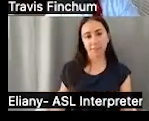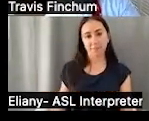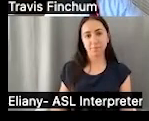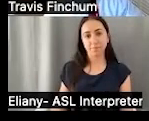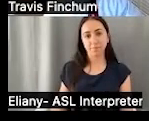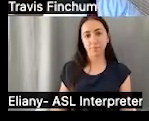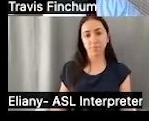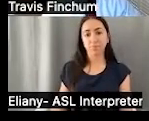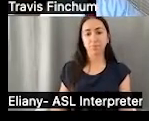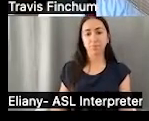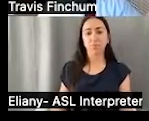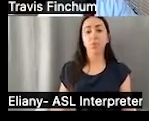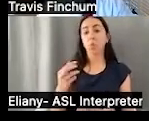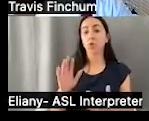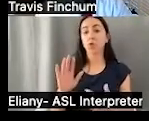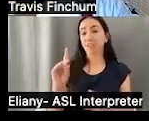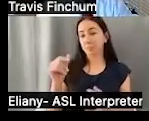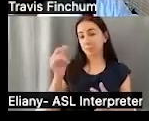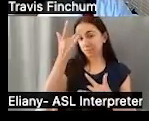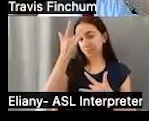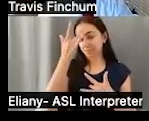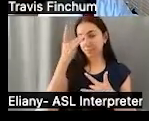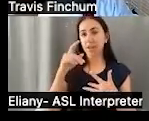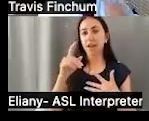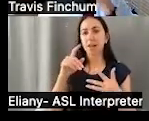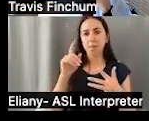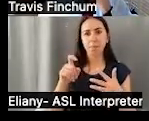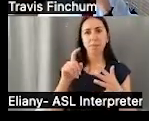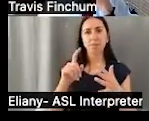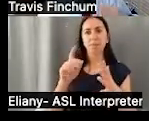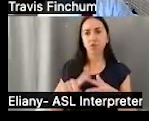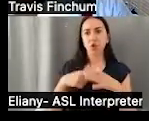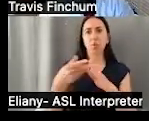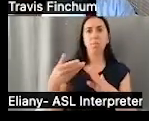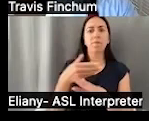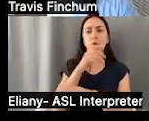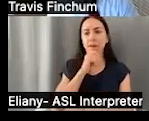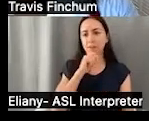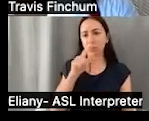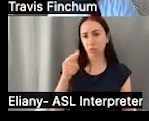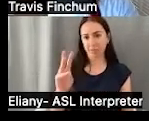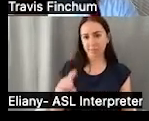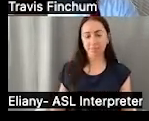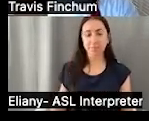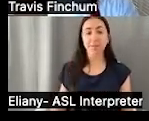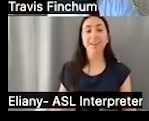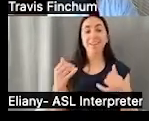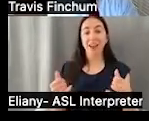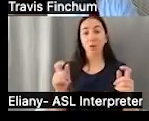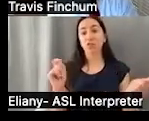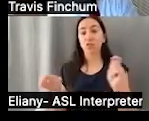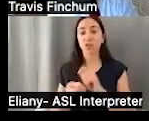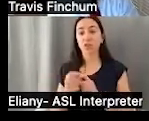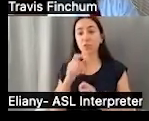de la edad 26. O por lo menos tu condición que te incapacita tiene que haber ocurrido antes de la edad 26. Esta